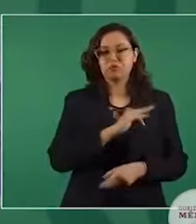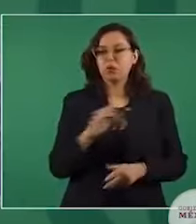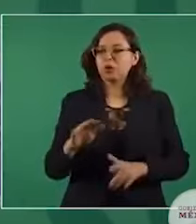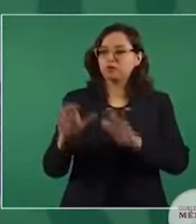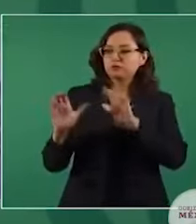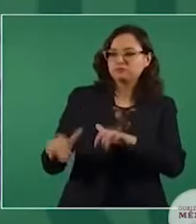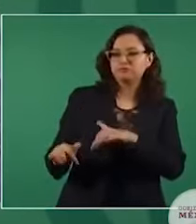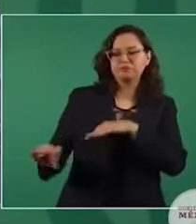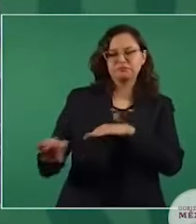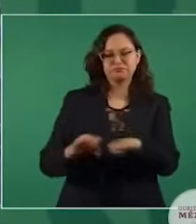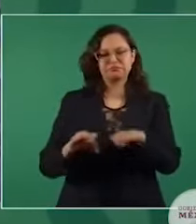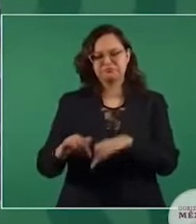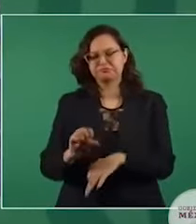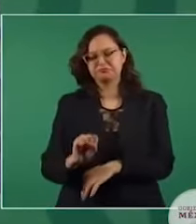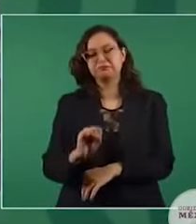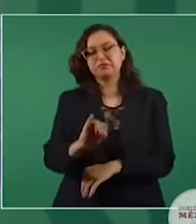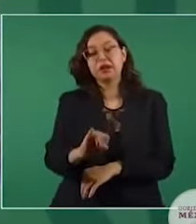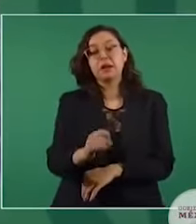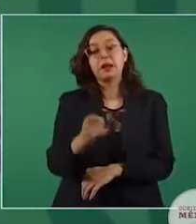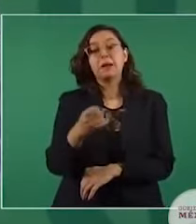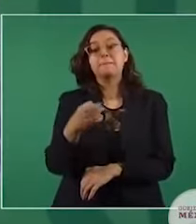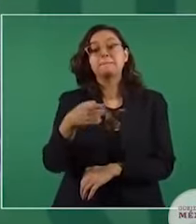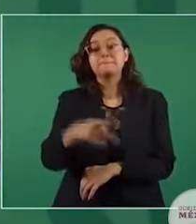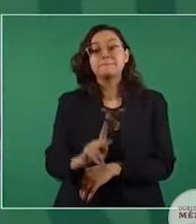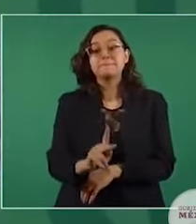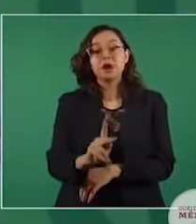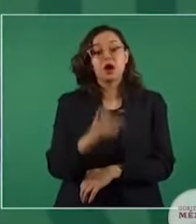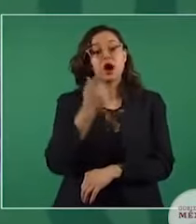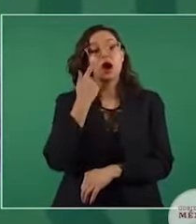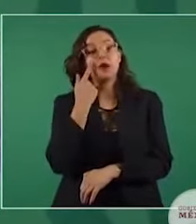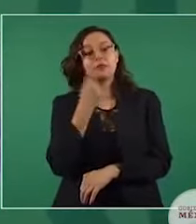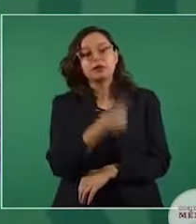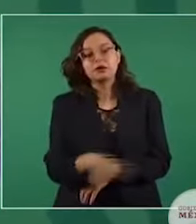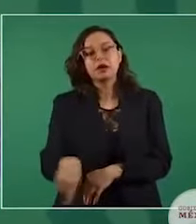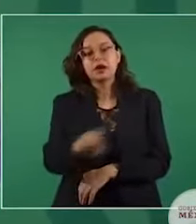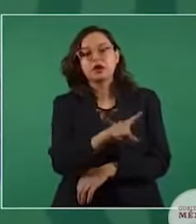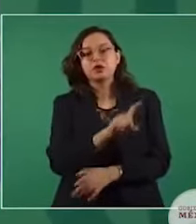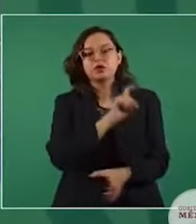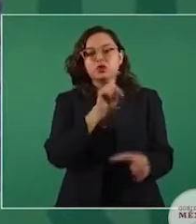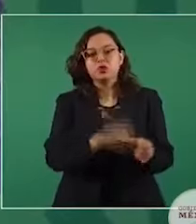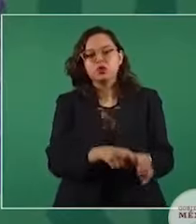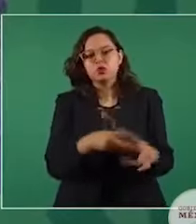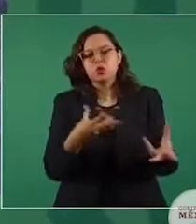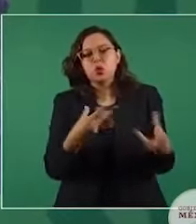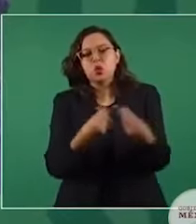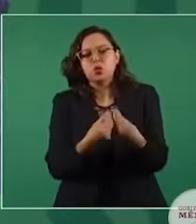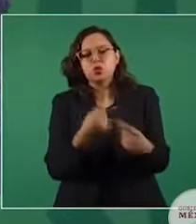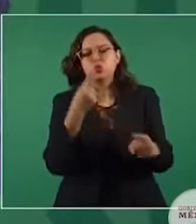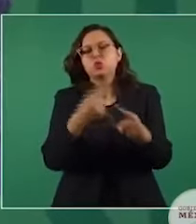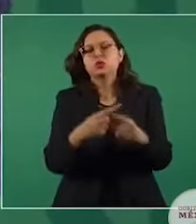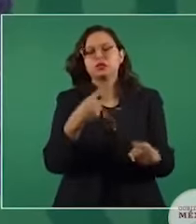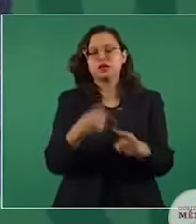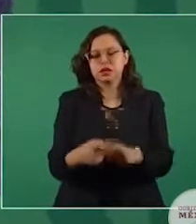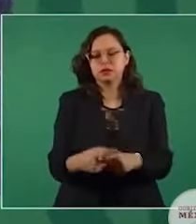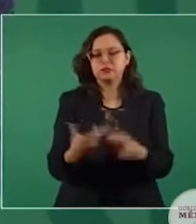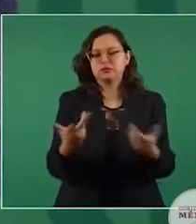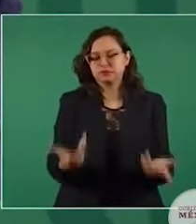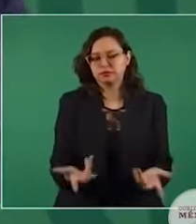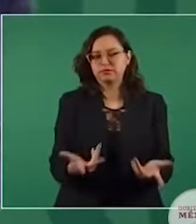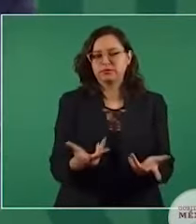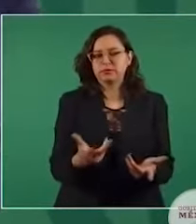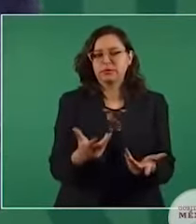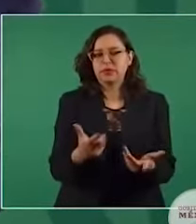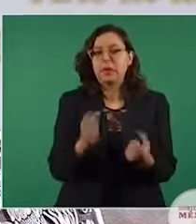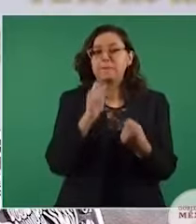quienes están construyendo, van a operar el Tren Maya y